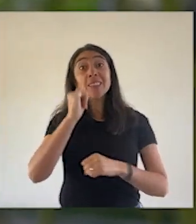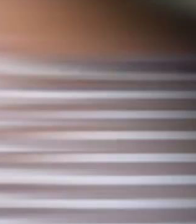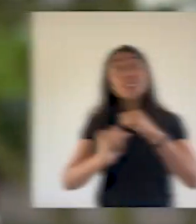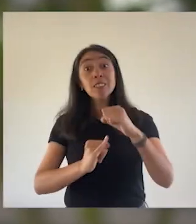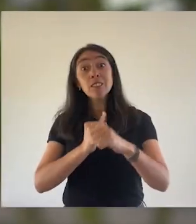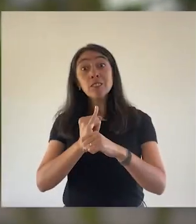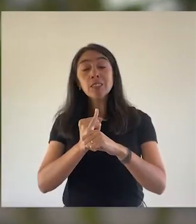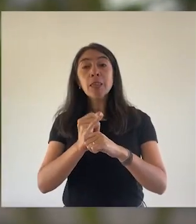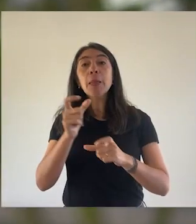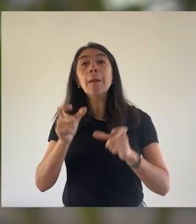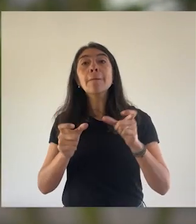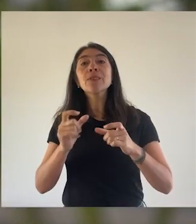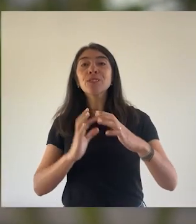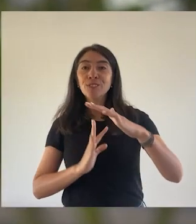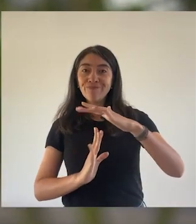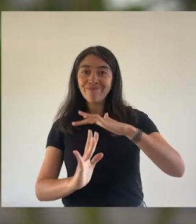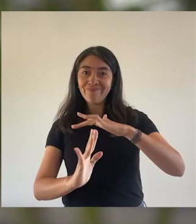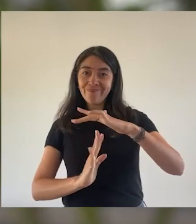la Migrante